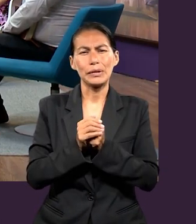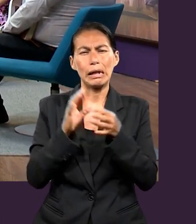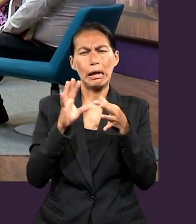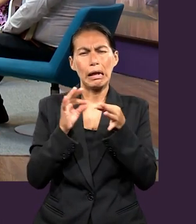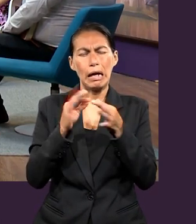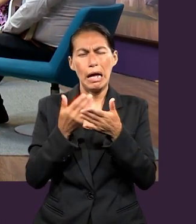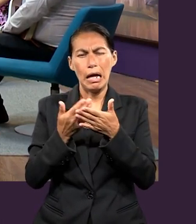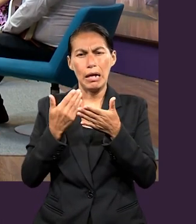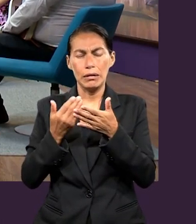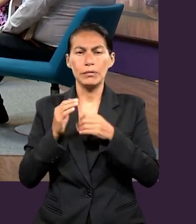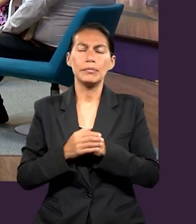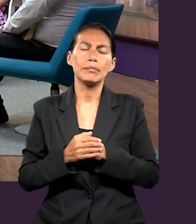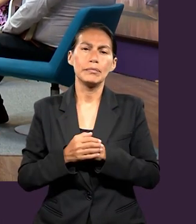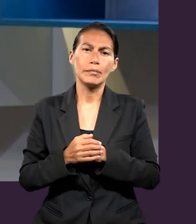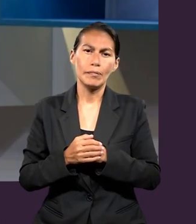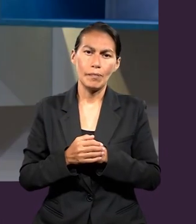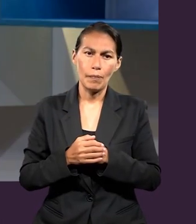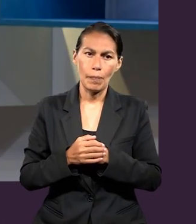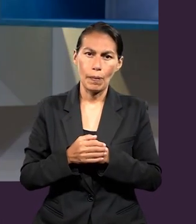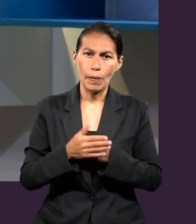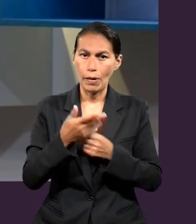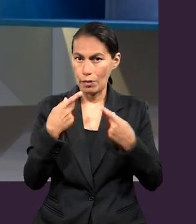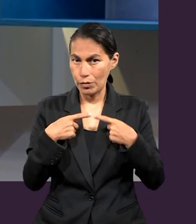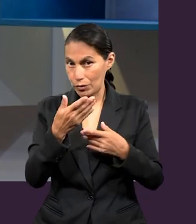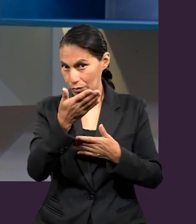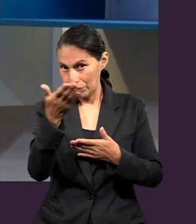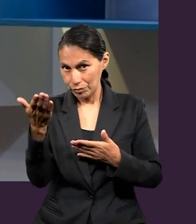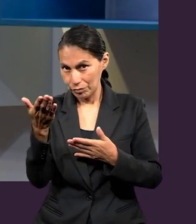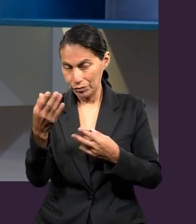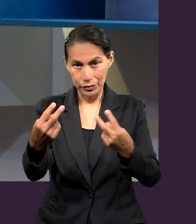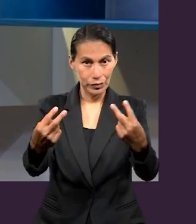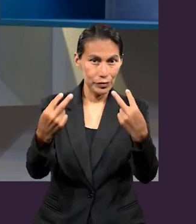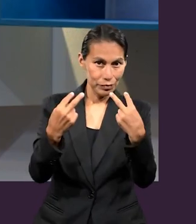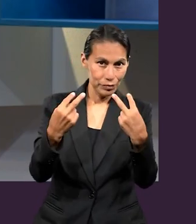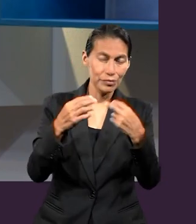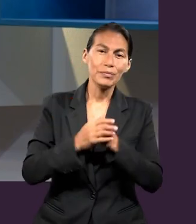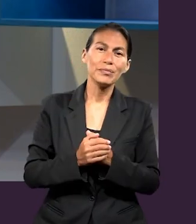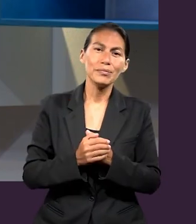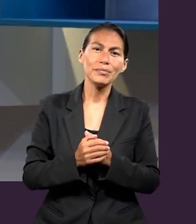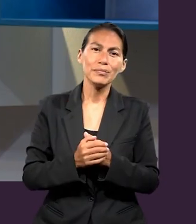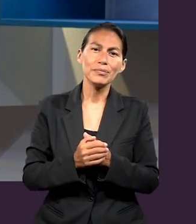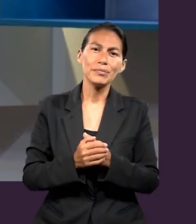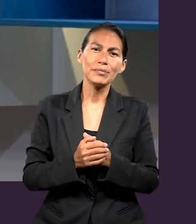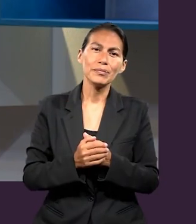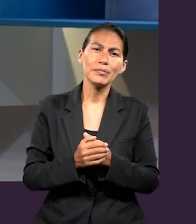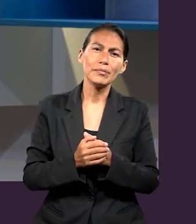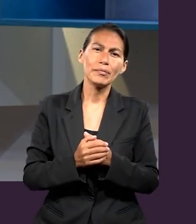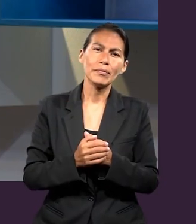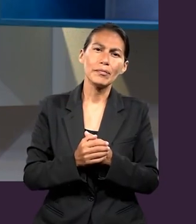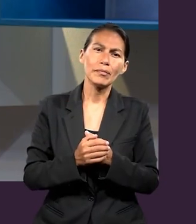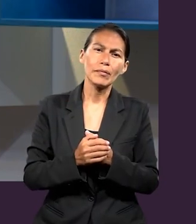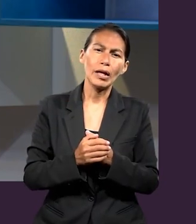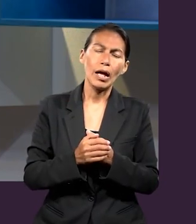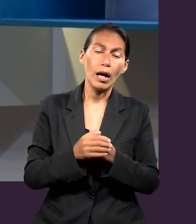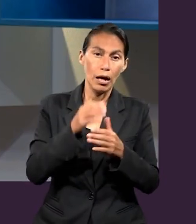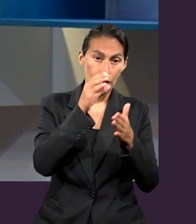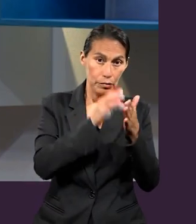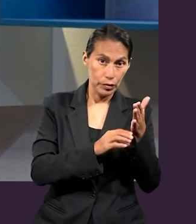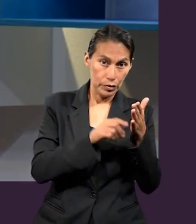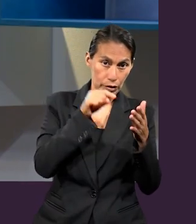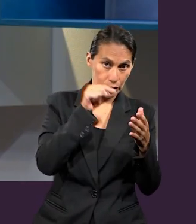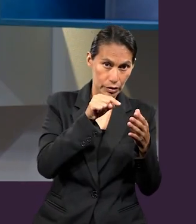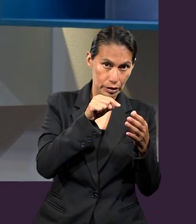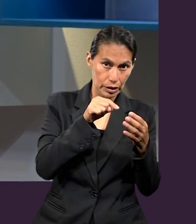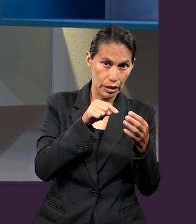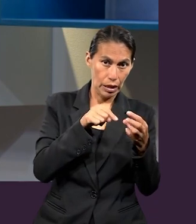introductorio, antes de poder dialogar y escucharles, sería bueno para nuestros oyentes y los que nos ven, entender